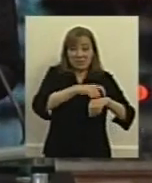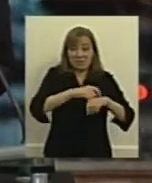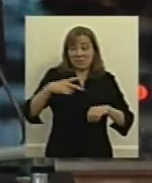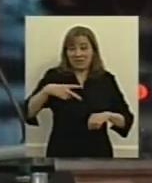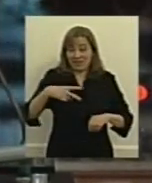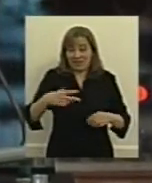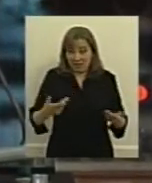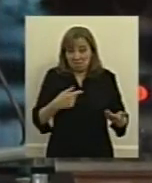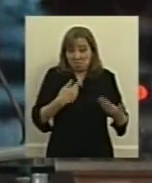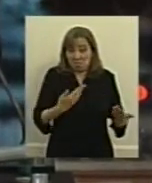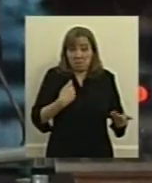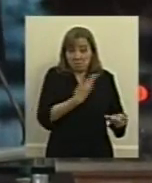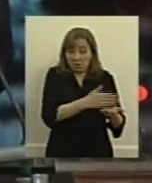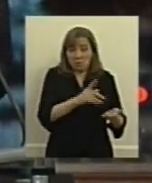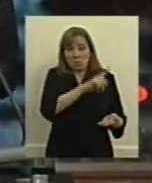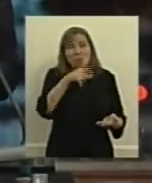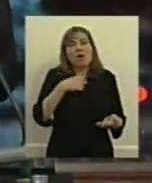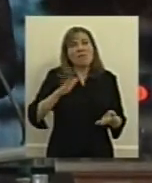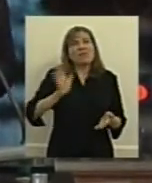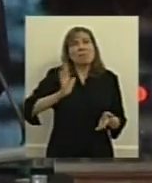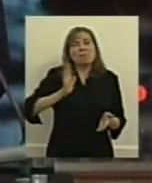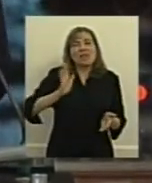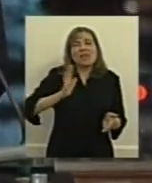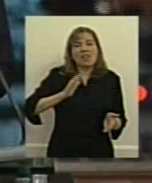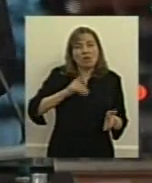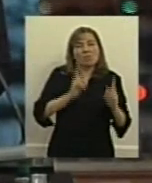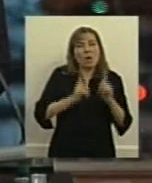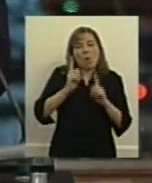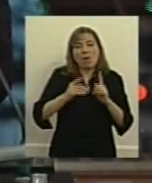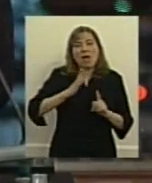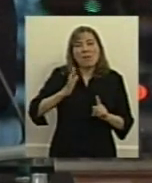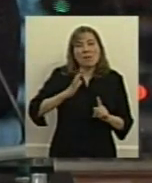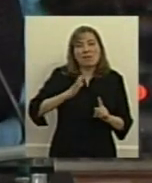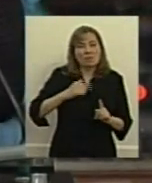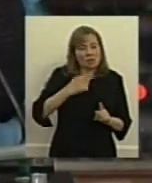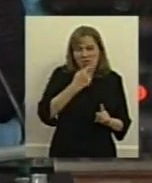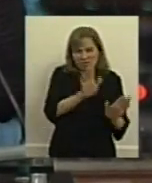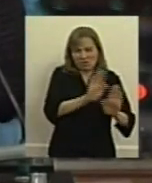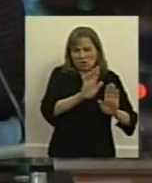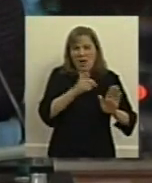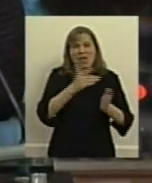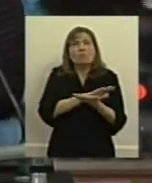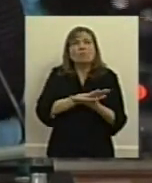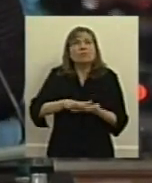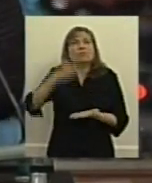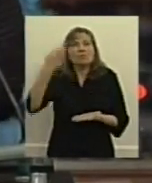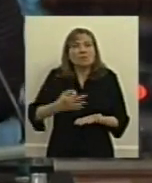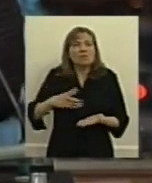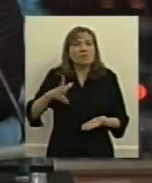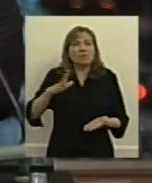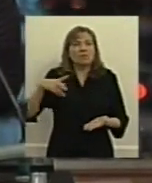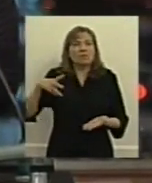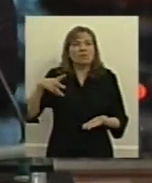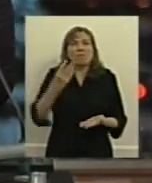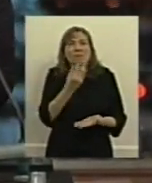temor muchas veces fundado porque bueno agitan pero yo creo que realmente no tiene ningún fundamento que van a seguir siendo